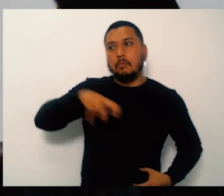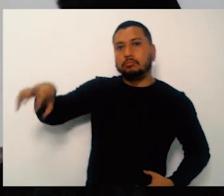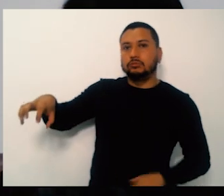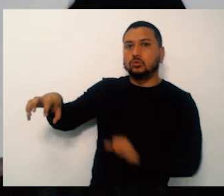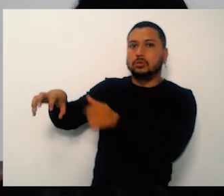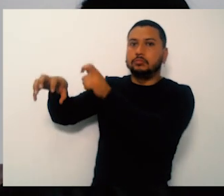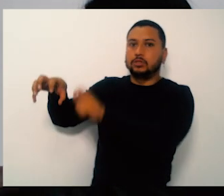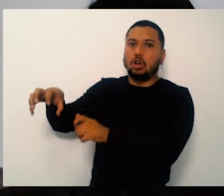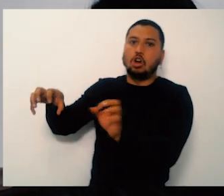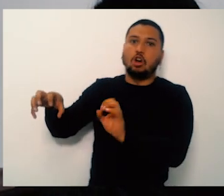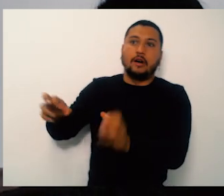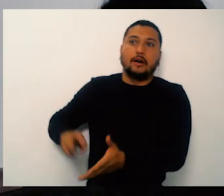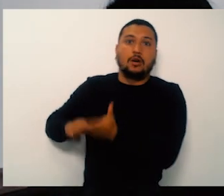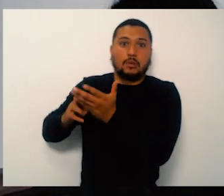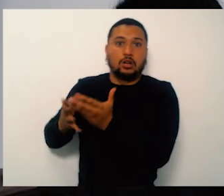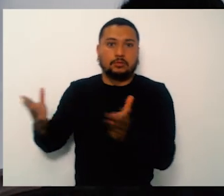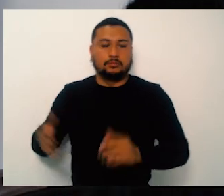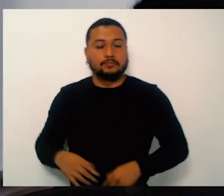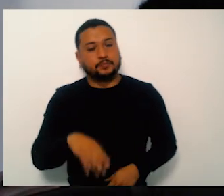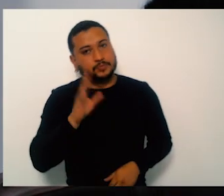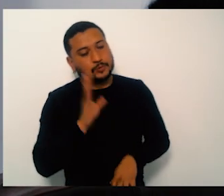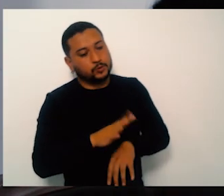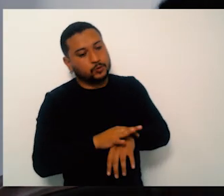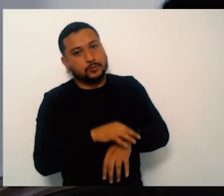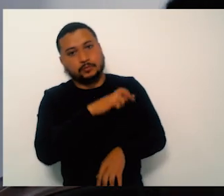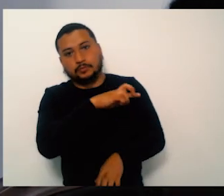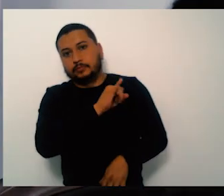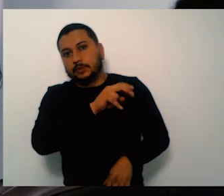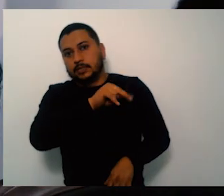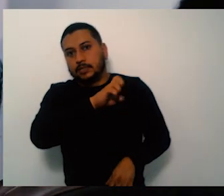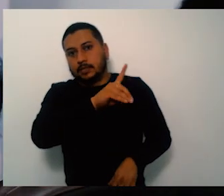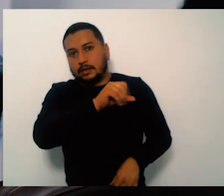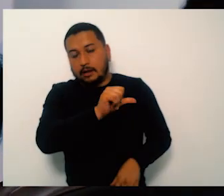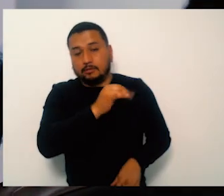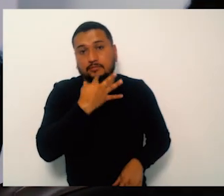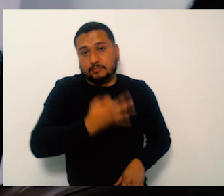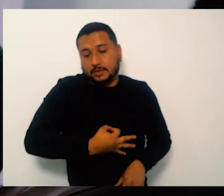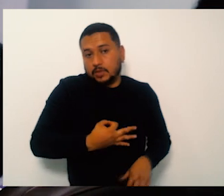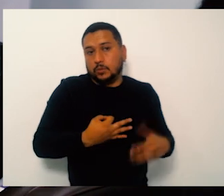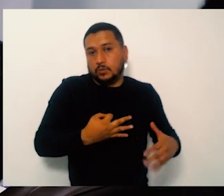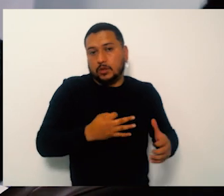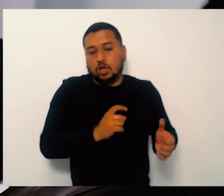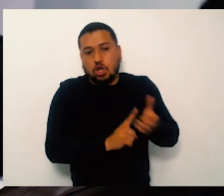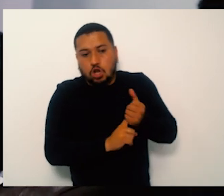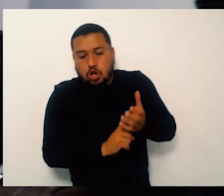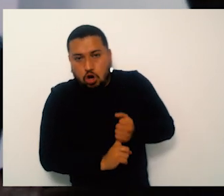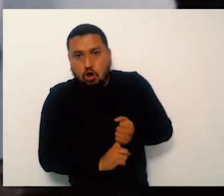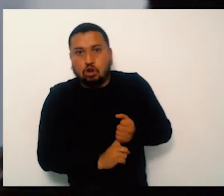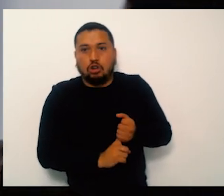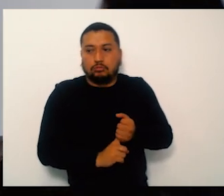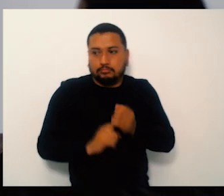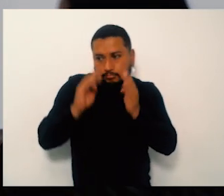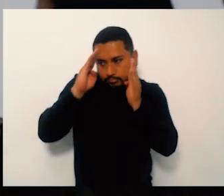que el usuario se vaya contento, se vaya feliz y que socialice en la forma de que lo atendieron.